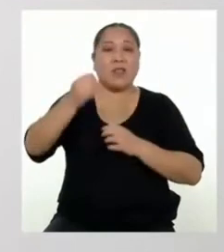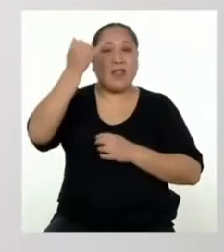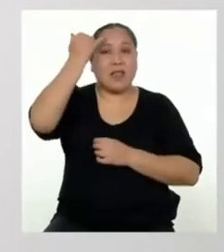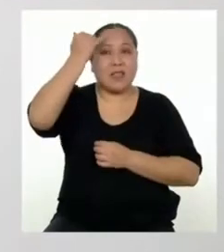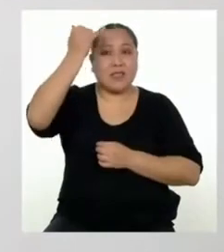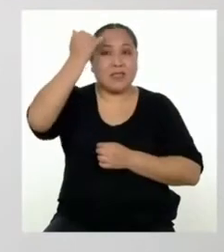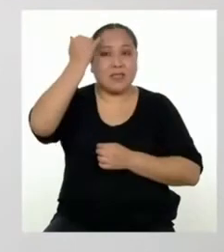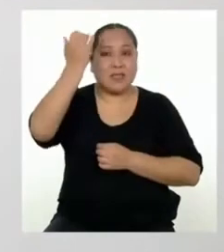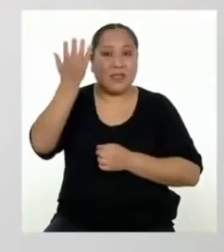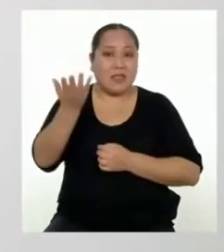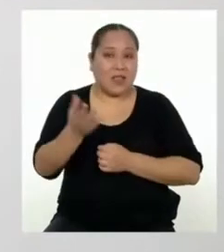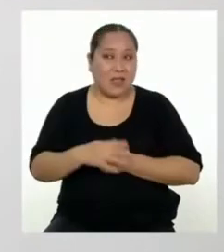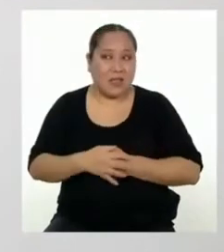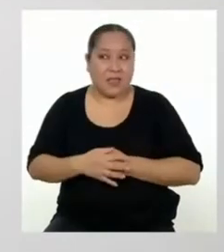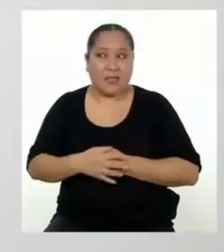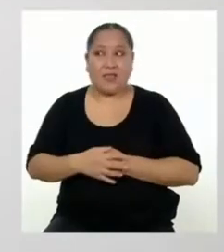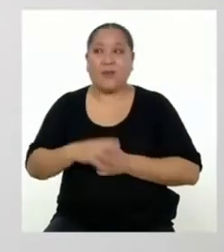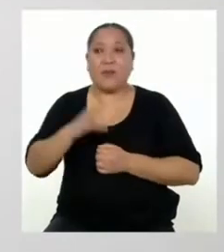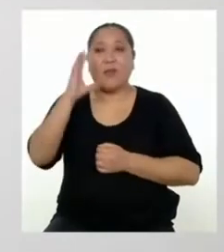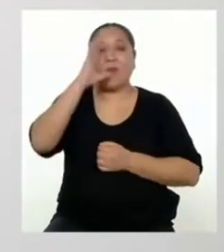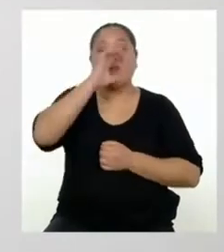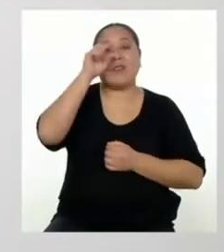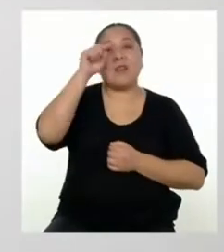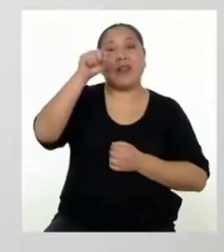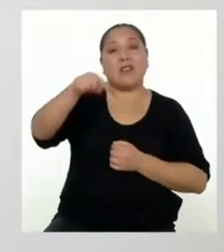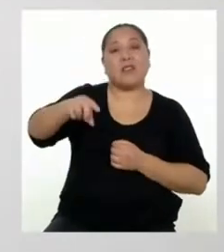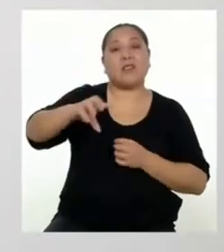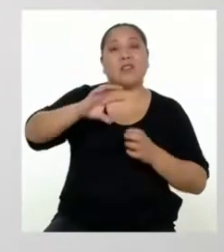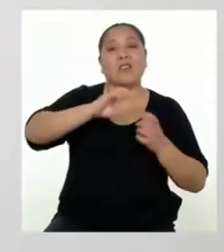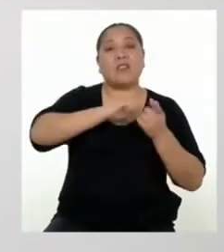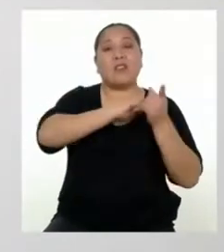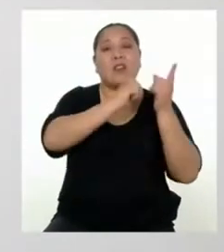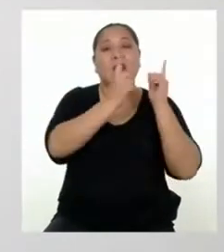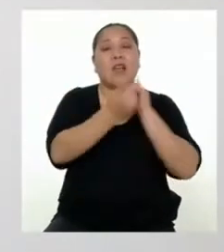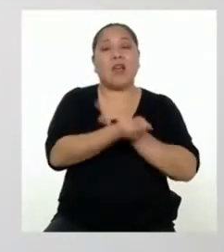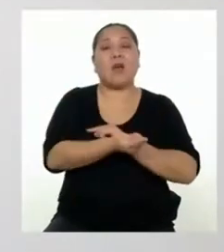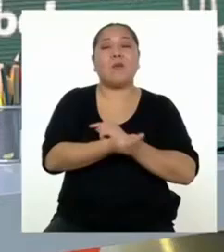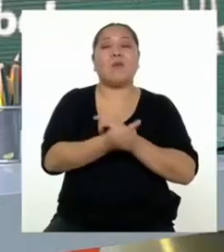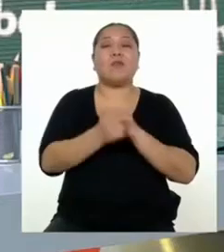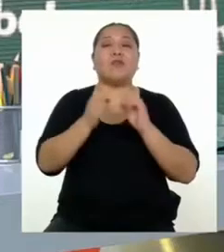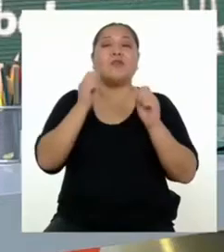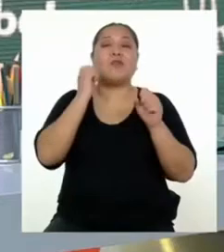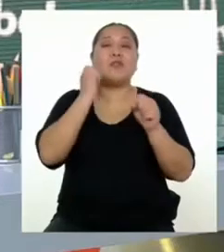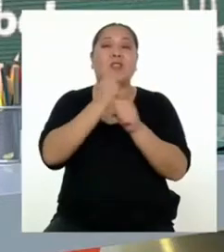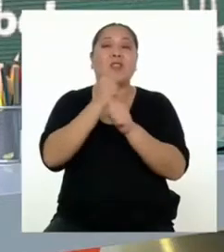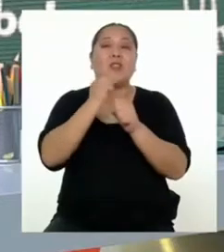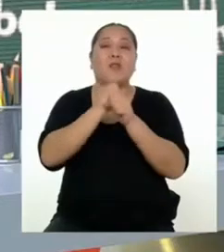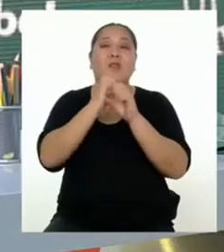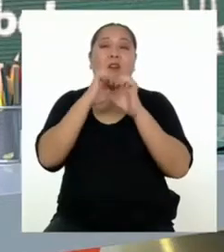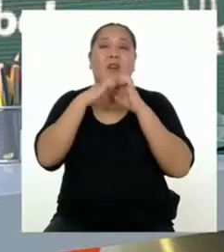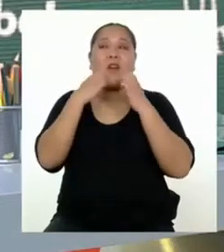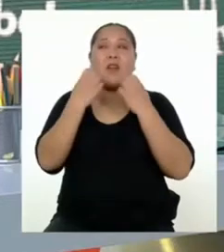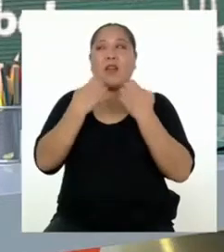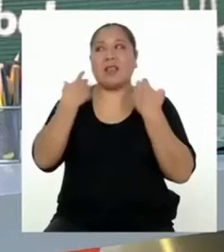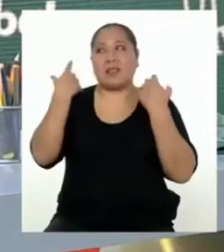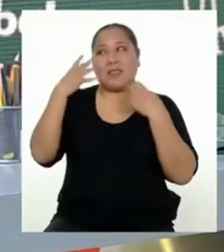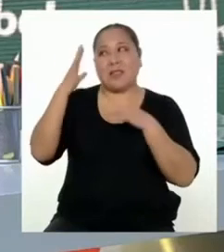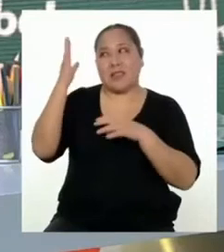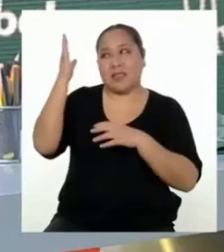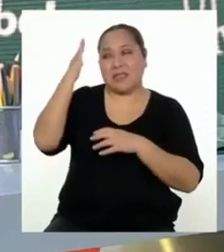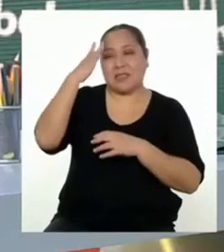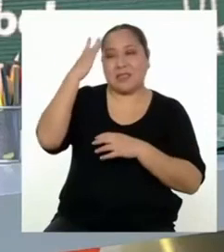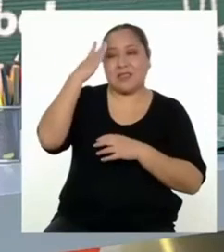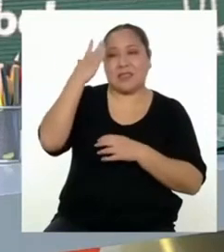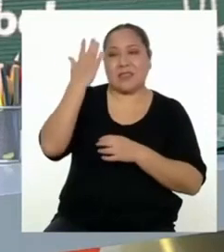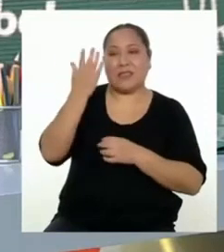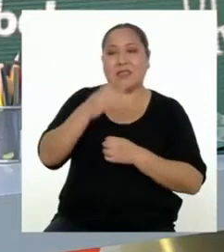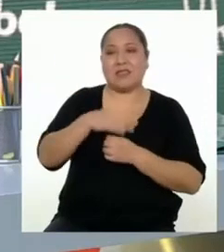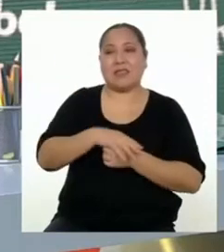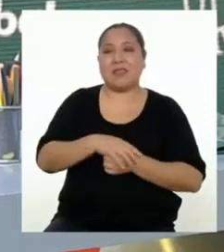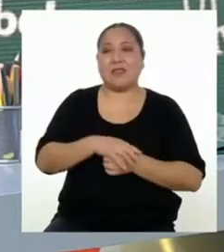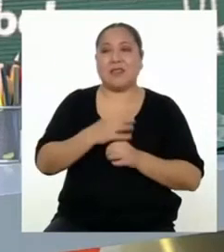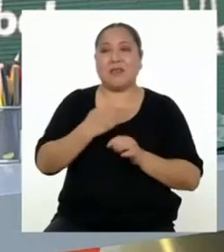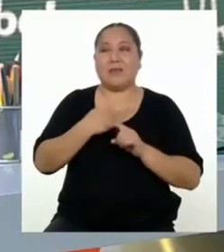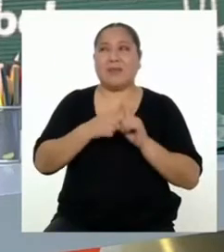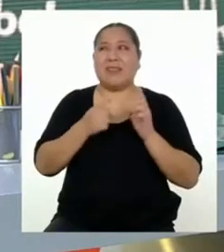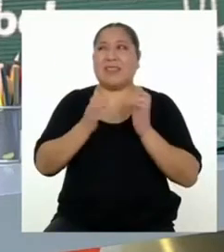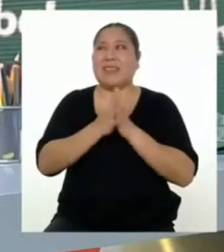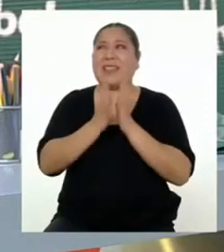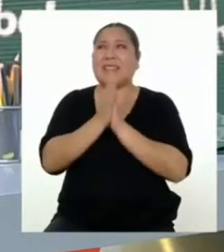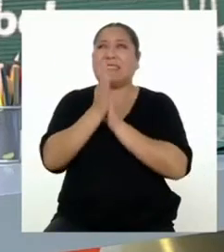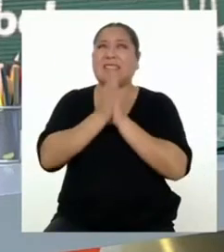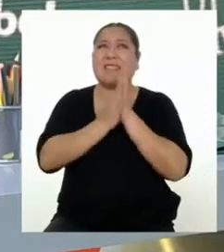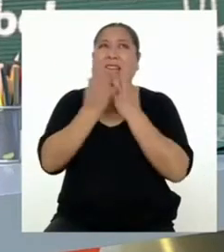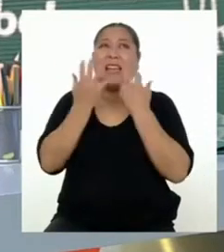intenciones para buscar que esos cambios sean un trabajo en equipo. Ahora ya lo sé, solo que me ganó el